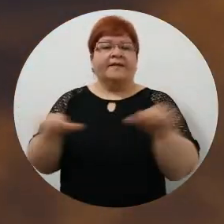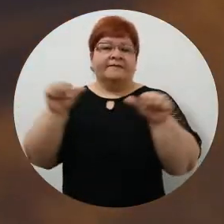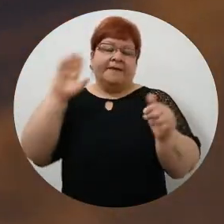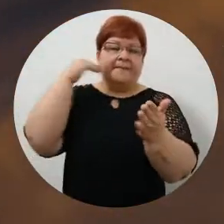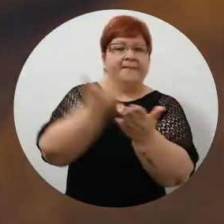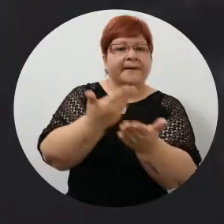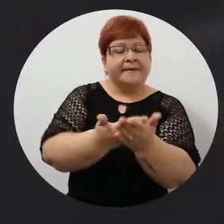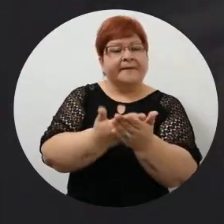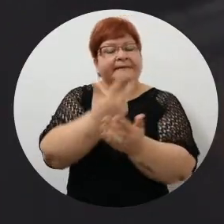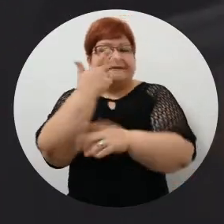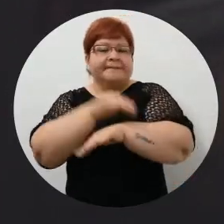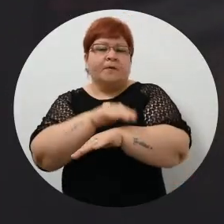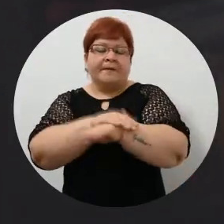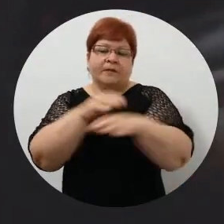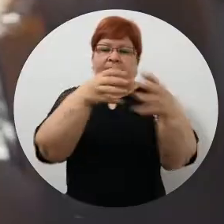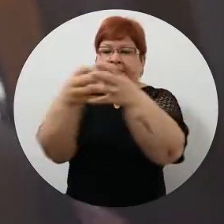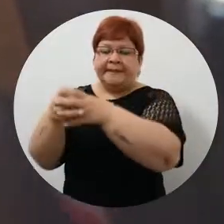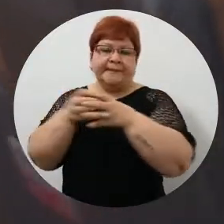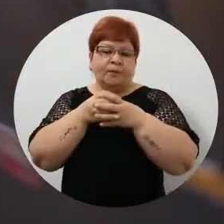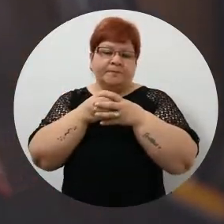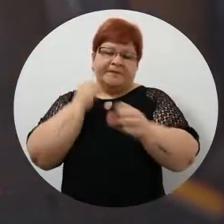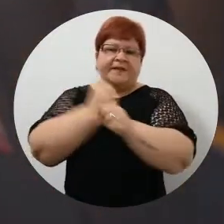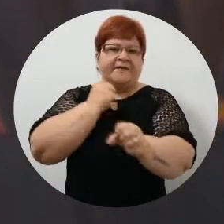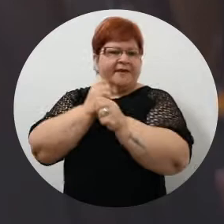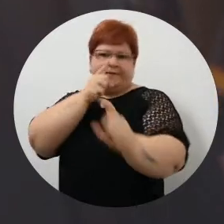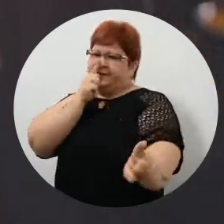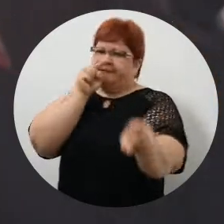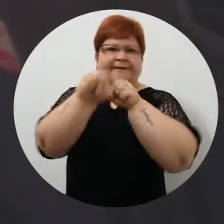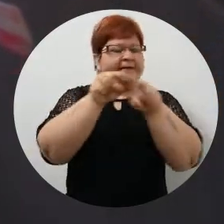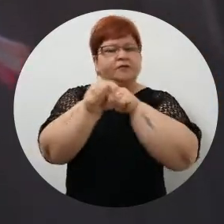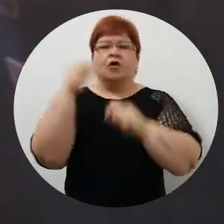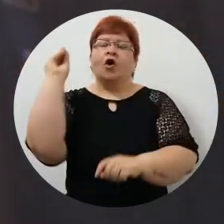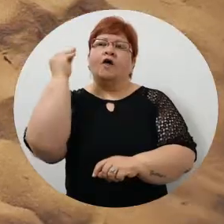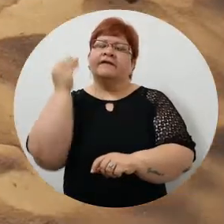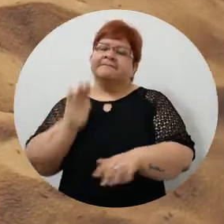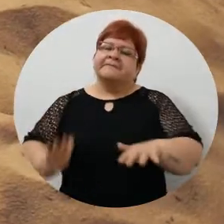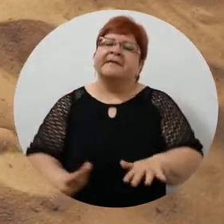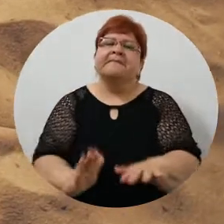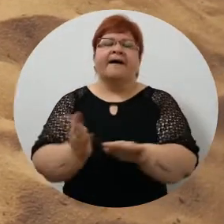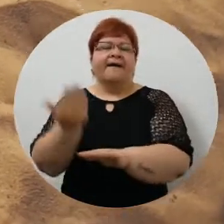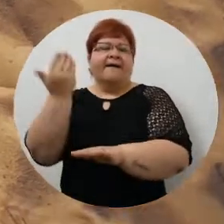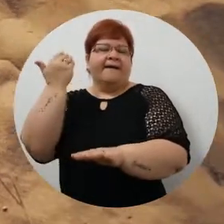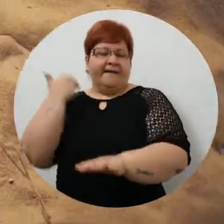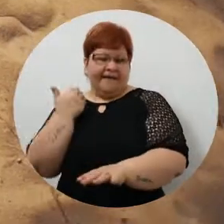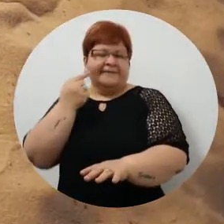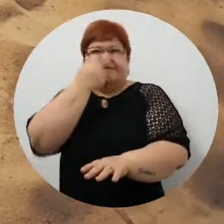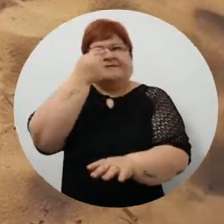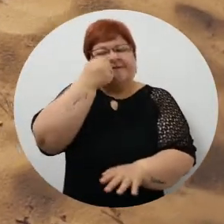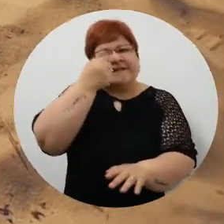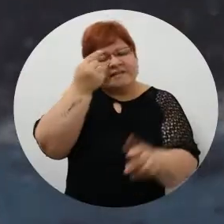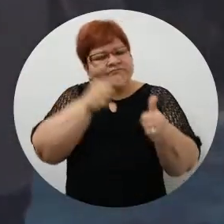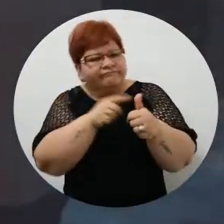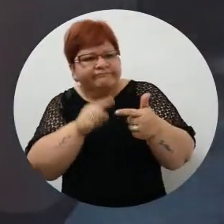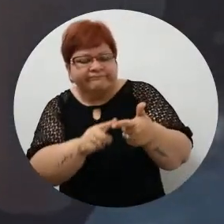plantean. En esos tres momentos, los equipos lo que hacen es poder trabajar con los jóvenes en actividades preparatorias. Trabajan con los jóvenes sus intereses,